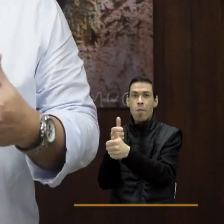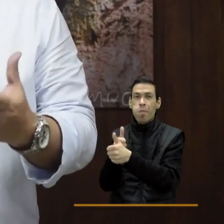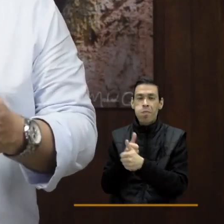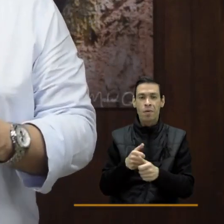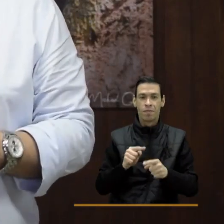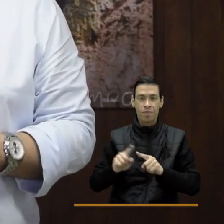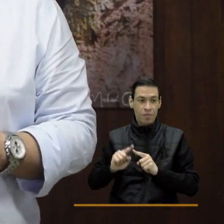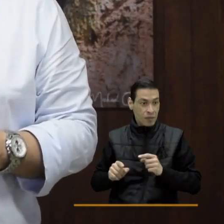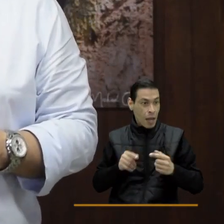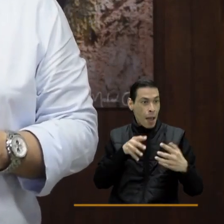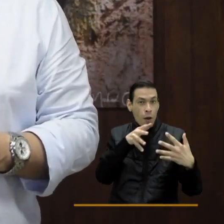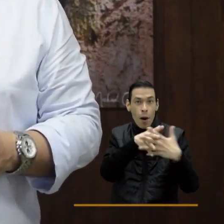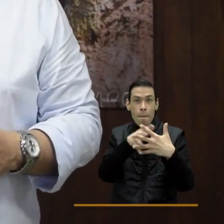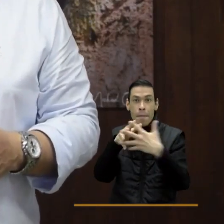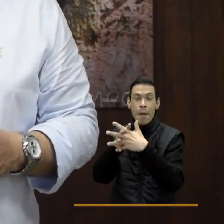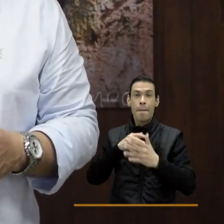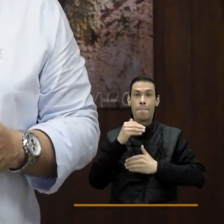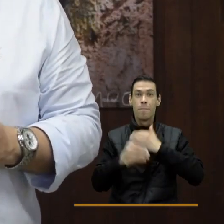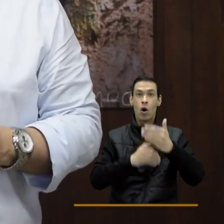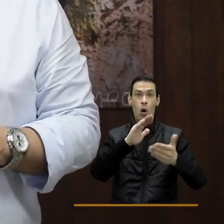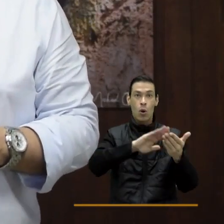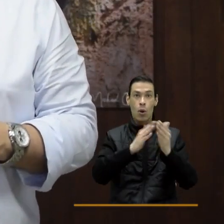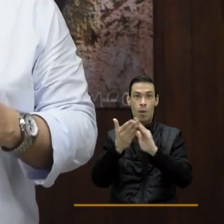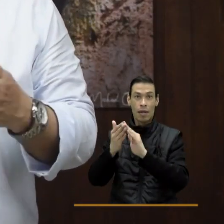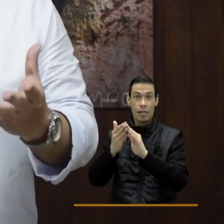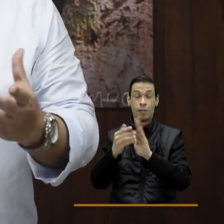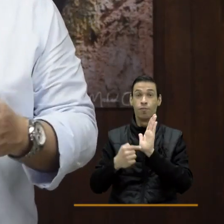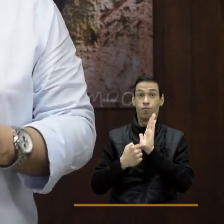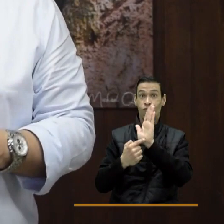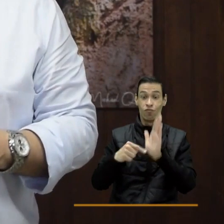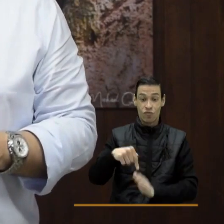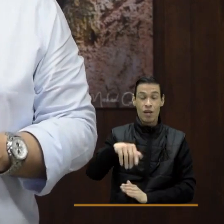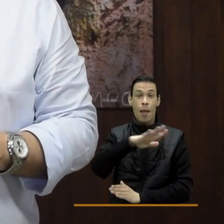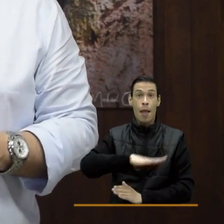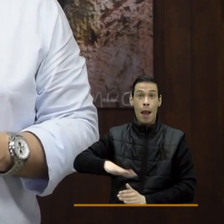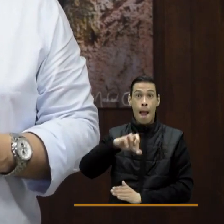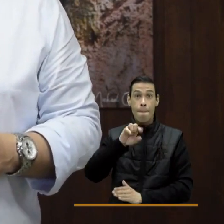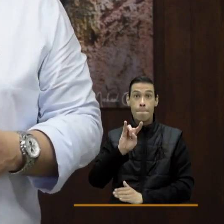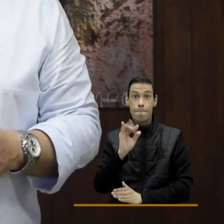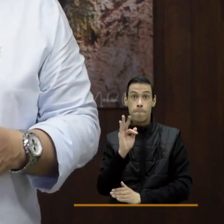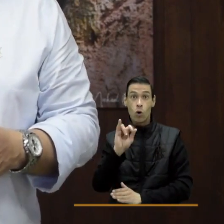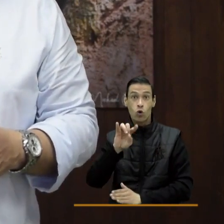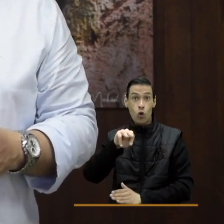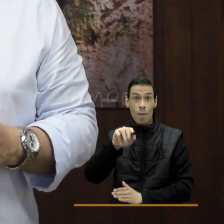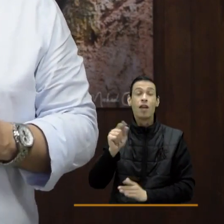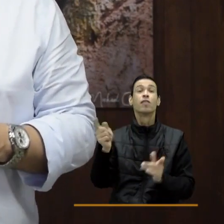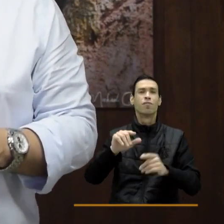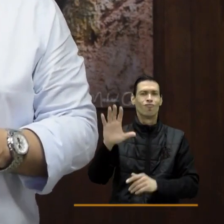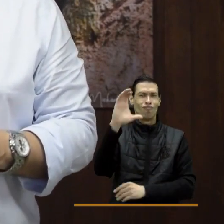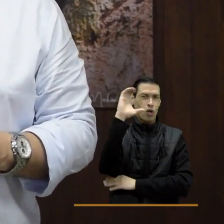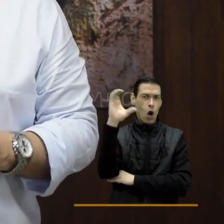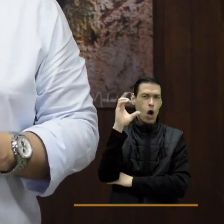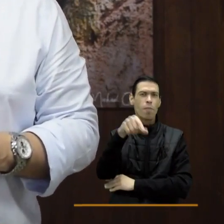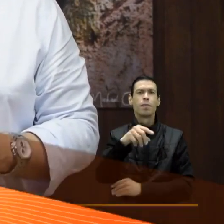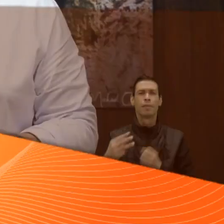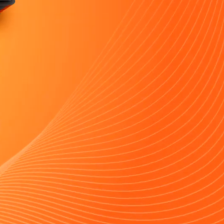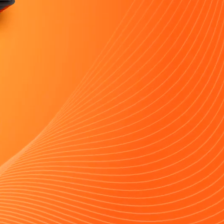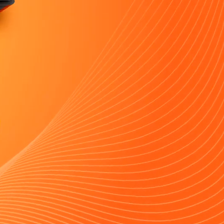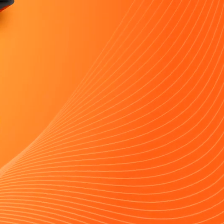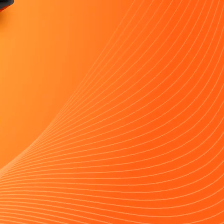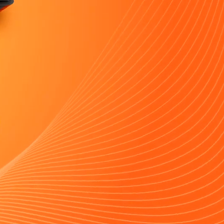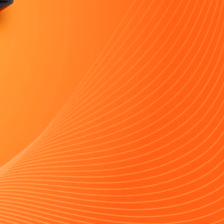procesos hacia nuestras comunidades. Para decirle, no solo a Putumayo, sino a todo el país, que el SENA es la entidad más querida por los